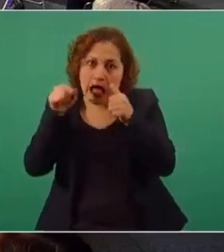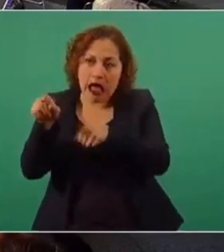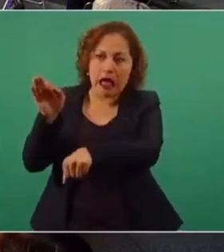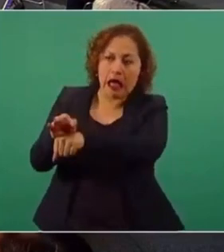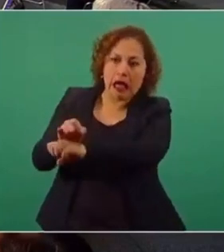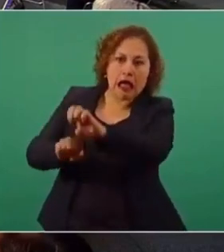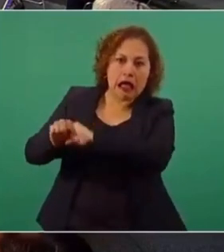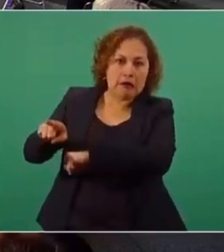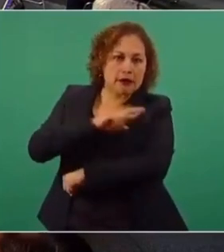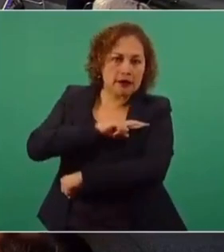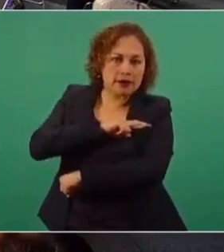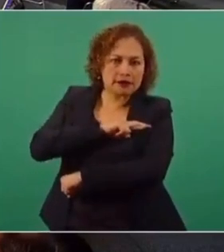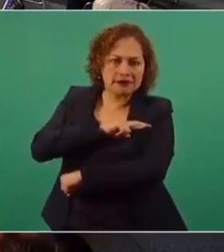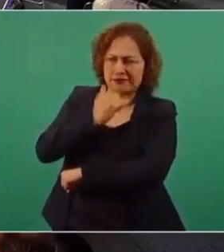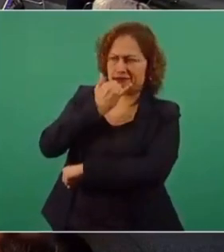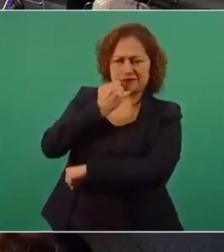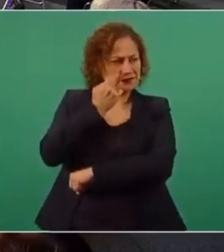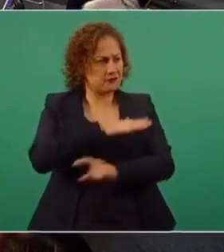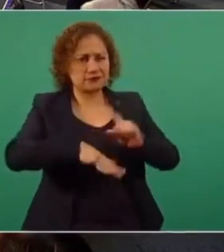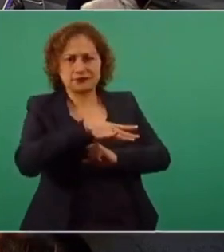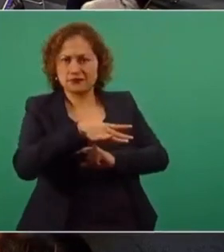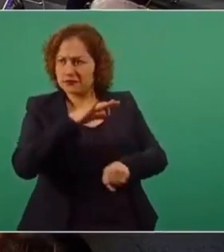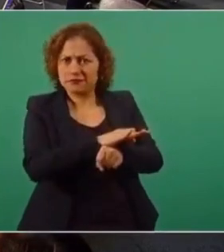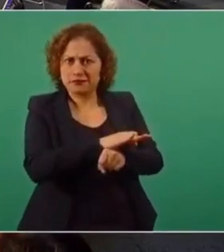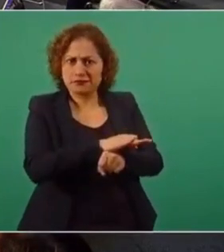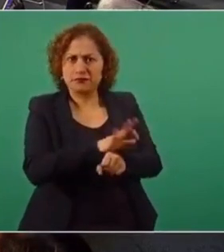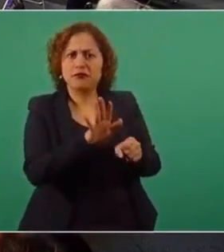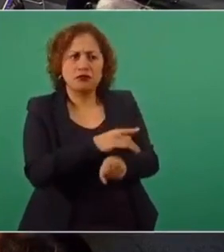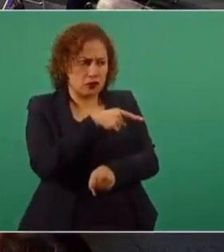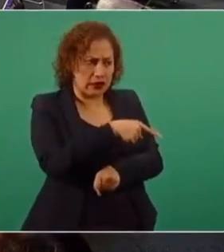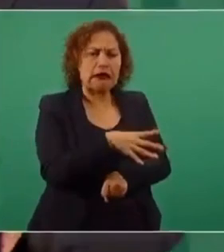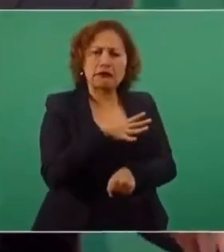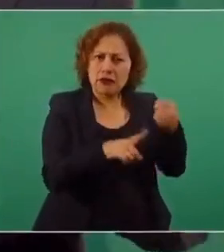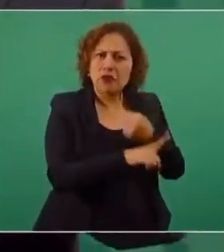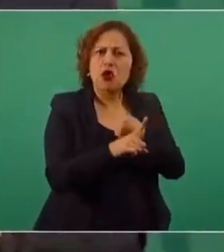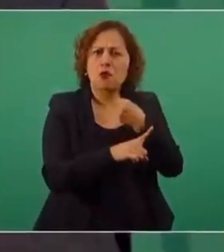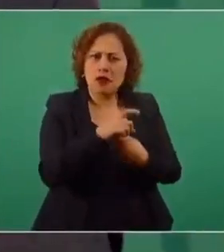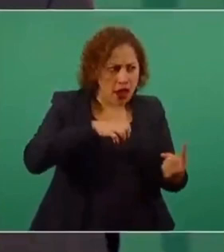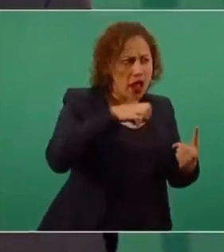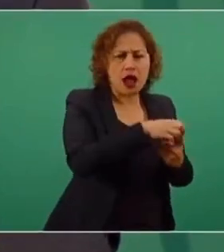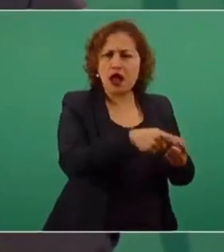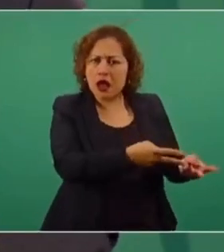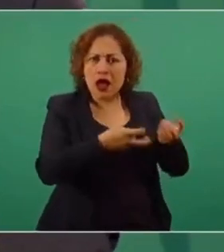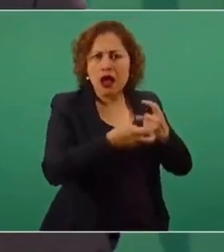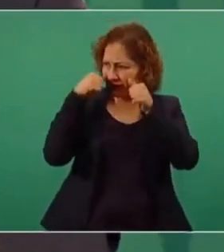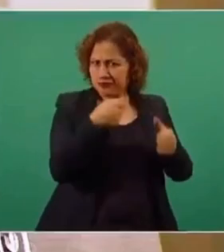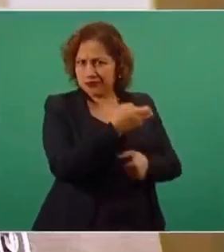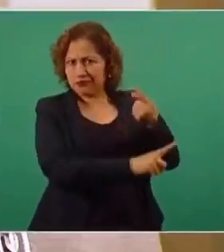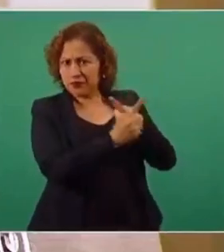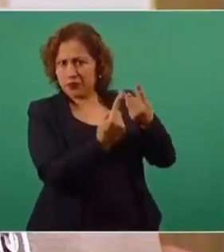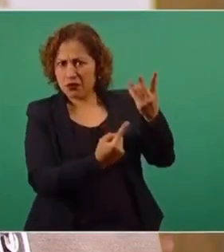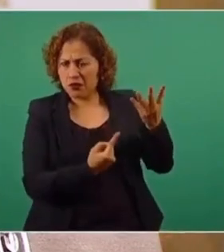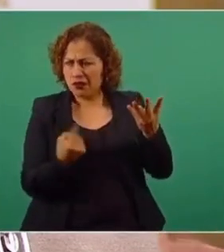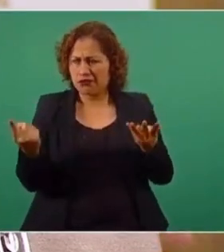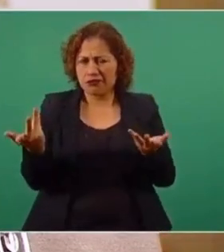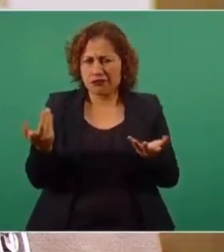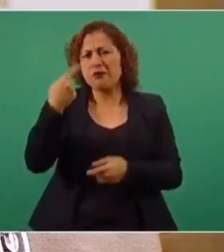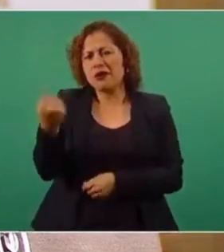y no defender a la gente que es extorsionada, que es secuestrada, que es asesinada, ¿para qué sirven? Si